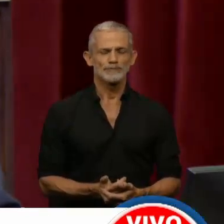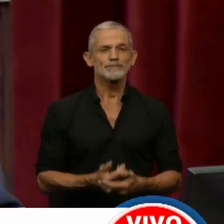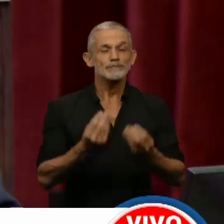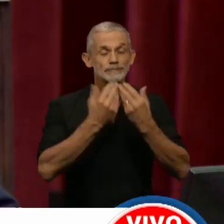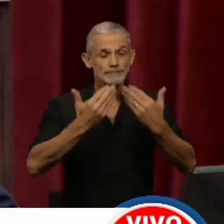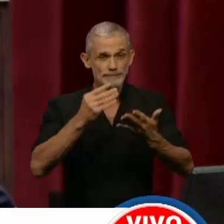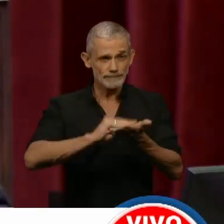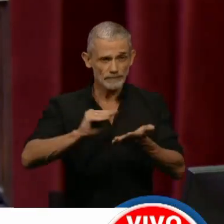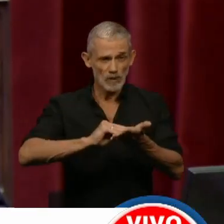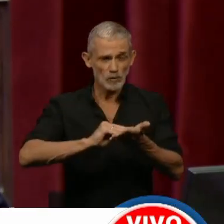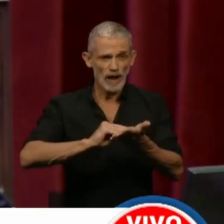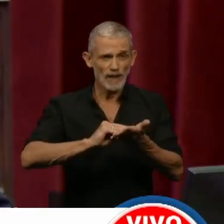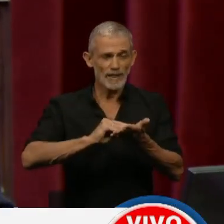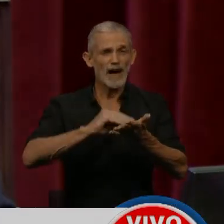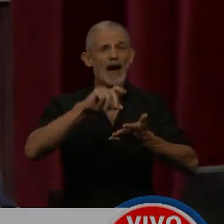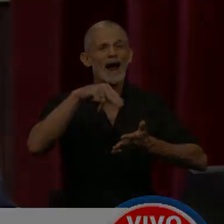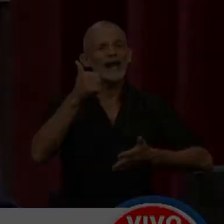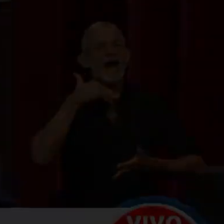Muchas gracias, diputada Claudia Najul.